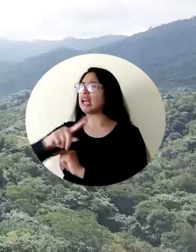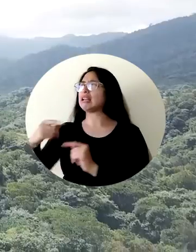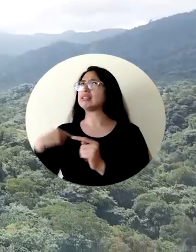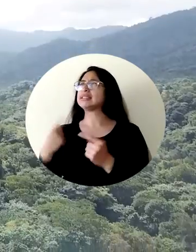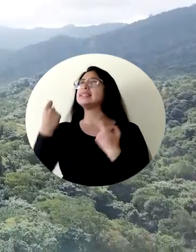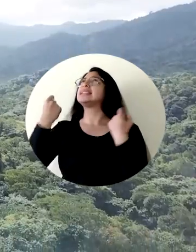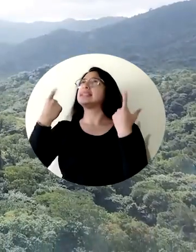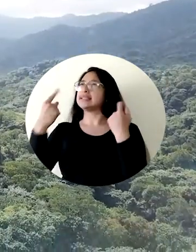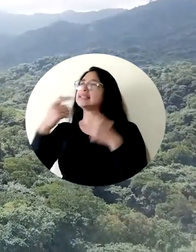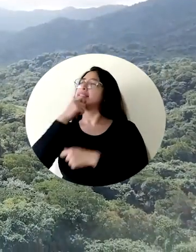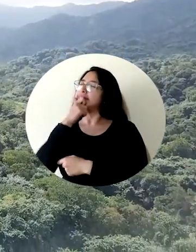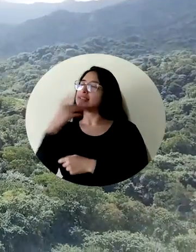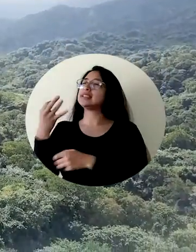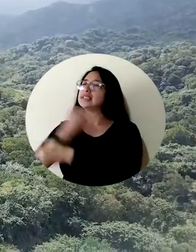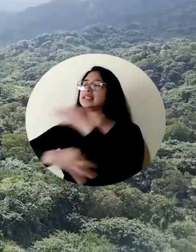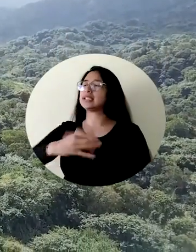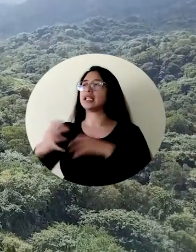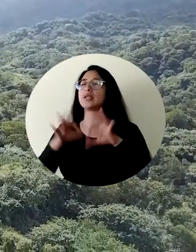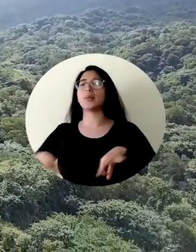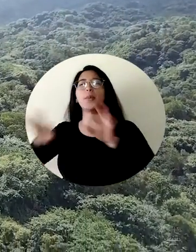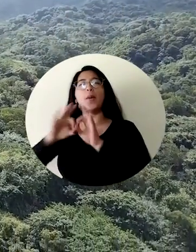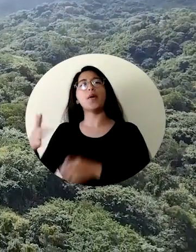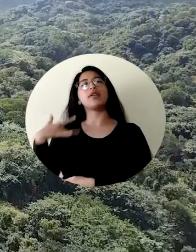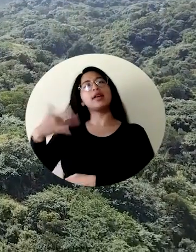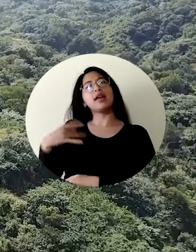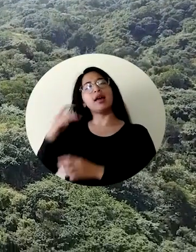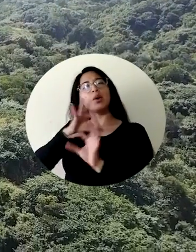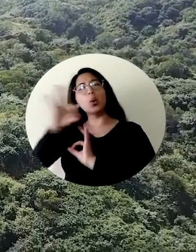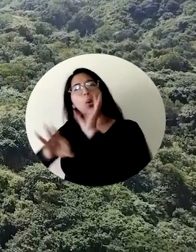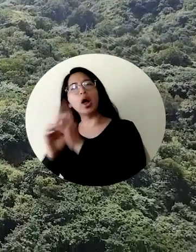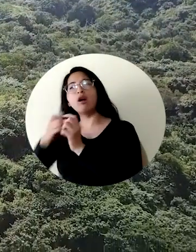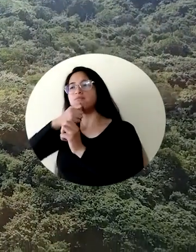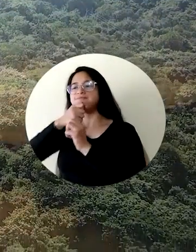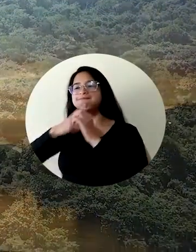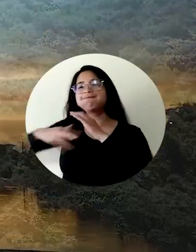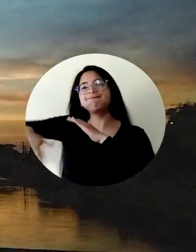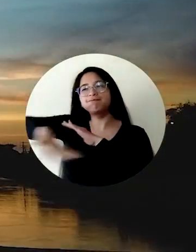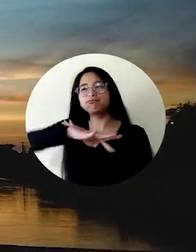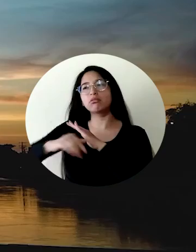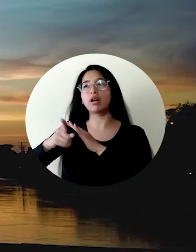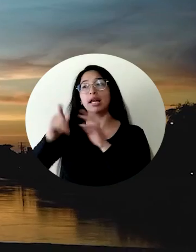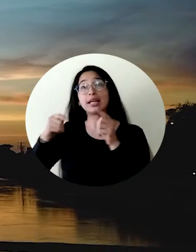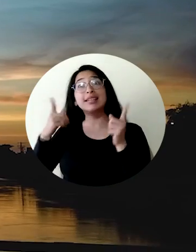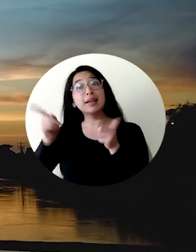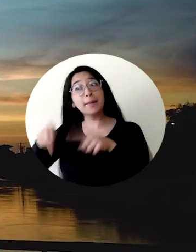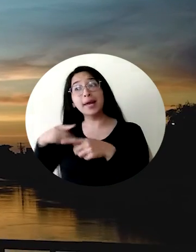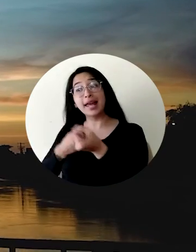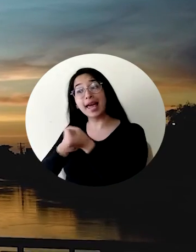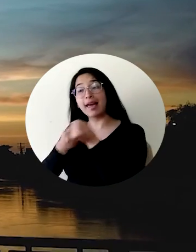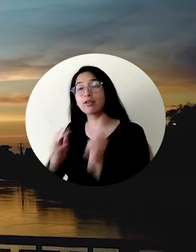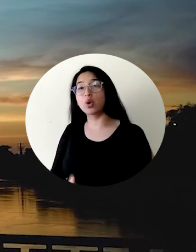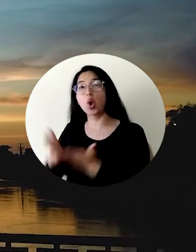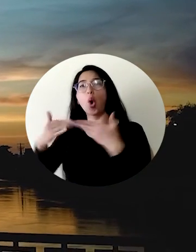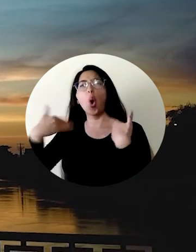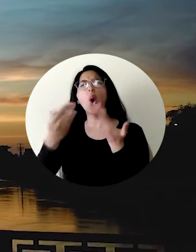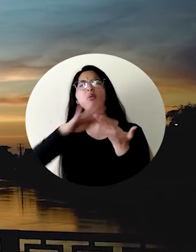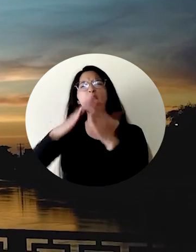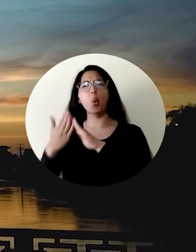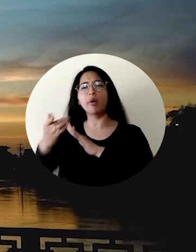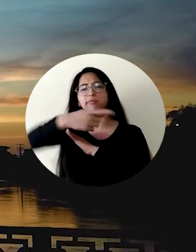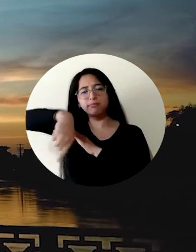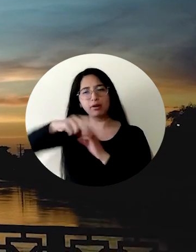piensen y sientan sobre la importancia de los humedales básicamente toda el agua la necesidad de ayudar a su comunidad